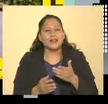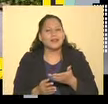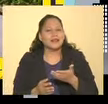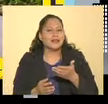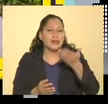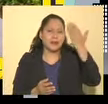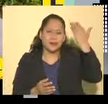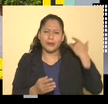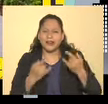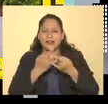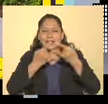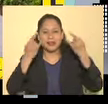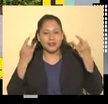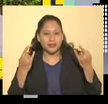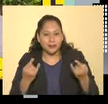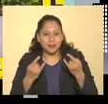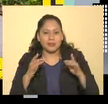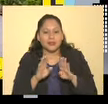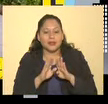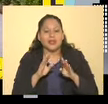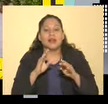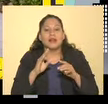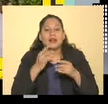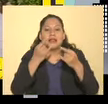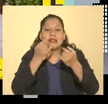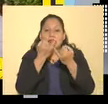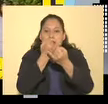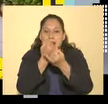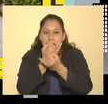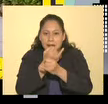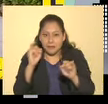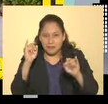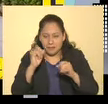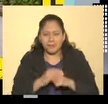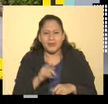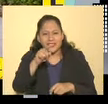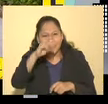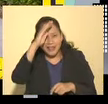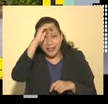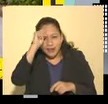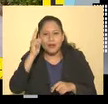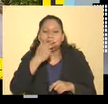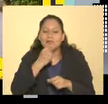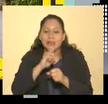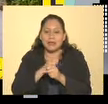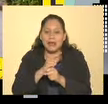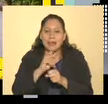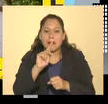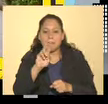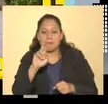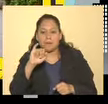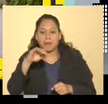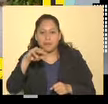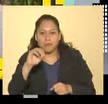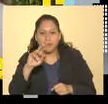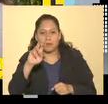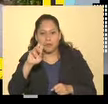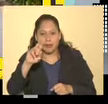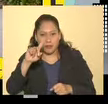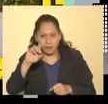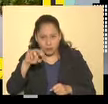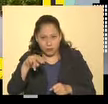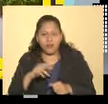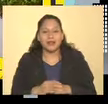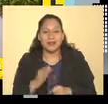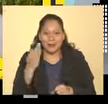la historia, de la época, de la independencia. ¿Usted se acuerda del licenciado Primo, verdad? Bueno, pues